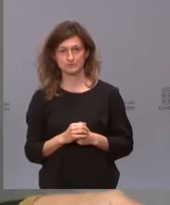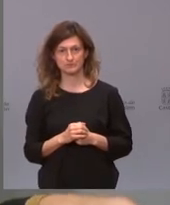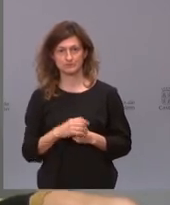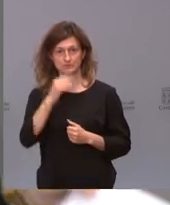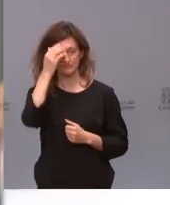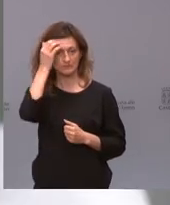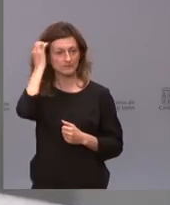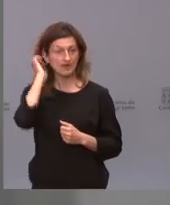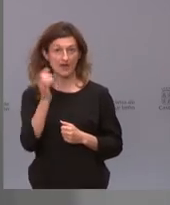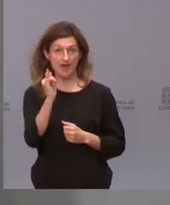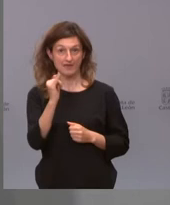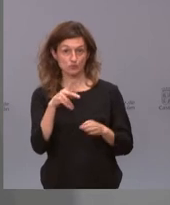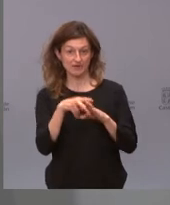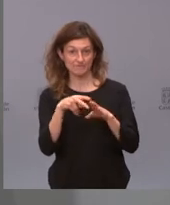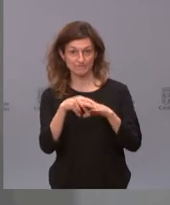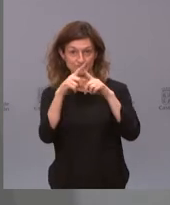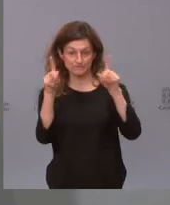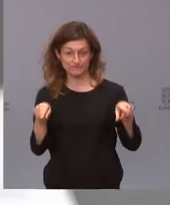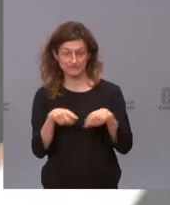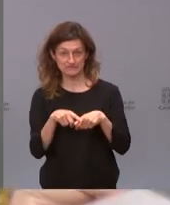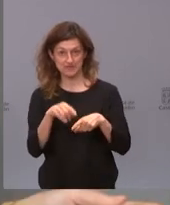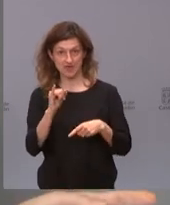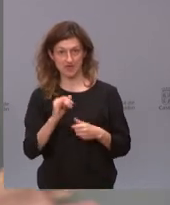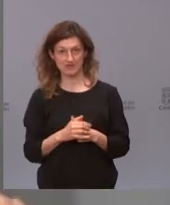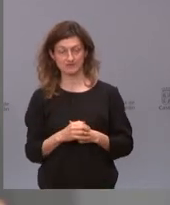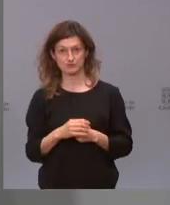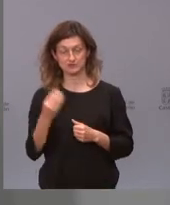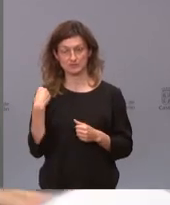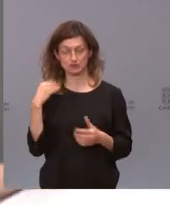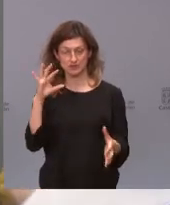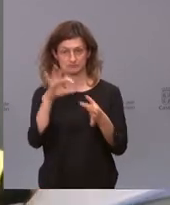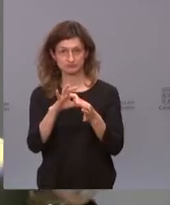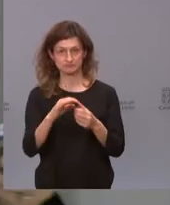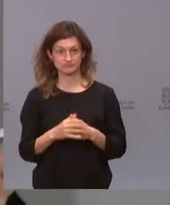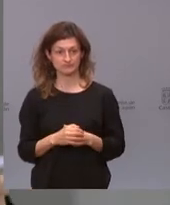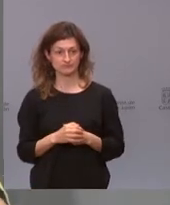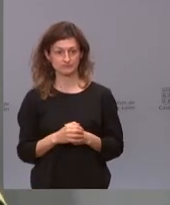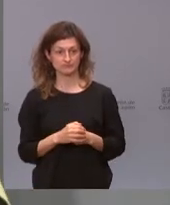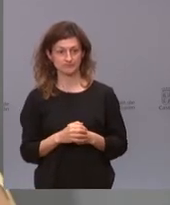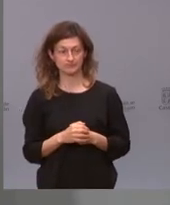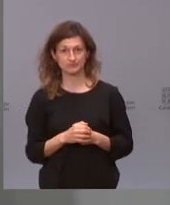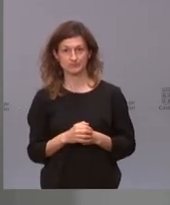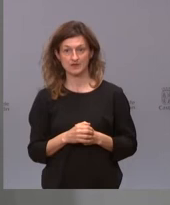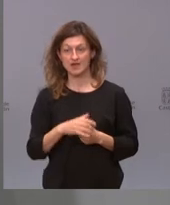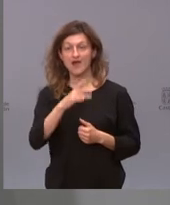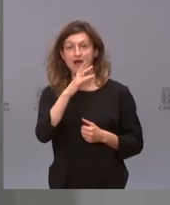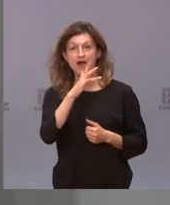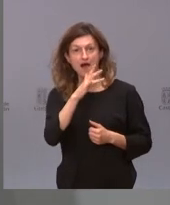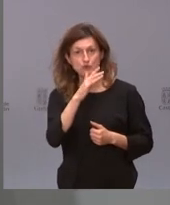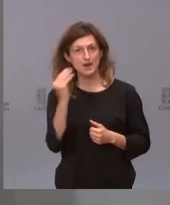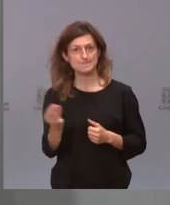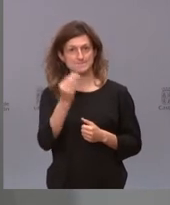Tengo una ficha en relación al tema que me planteo. Ahora mismo vamos progresando.